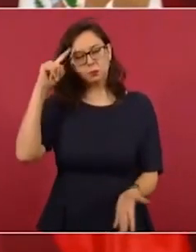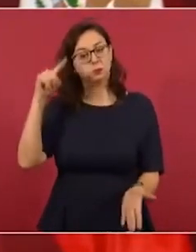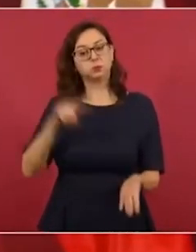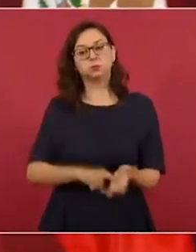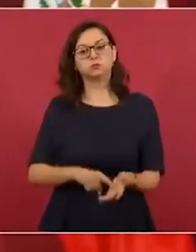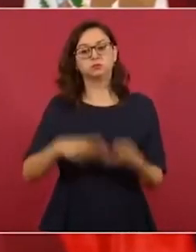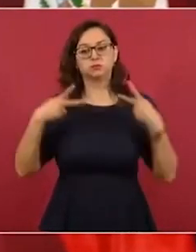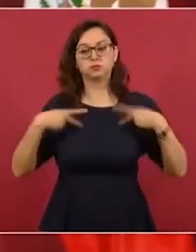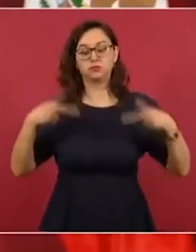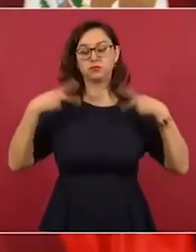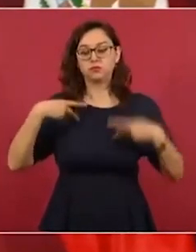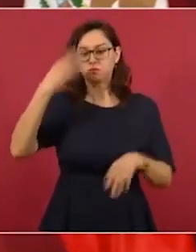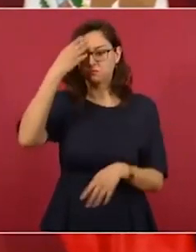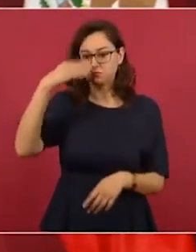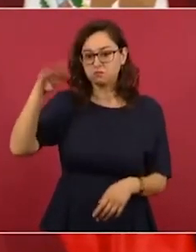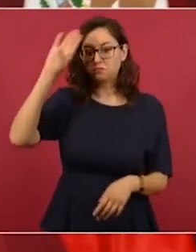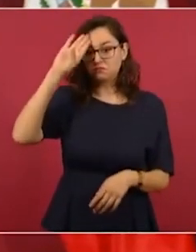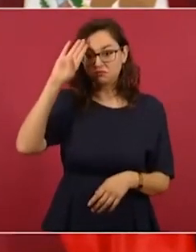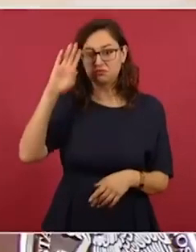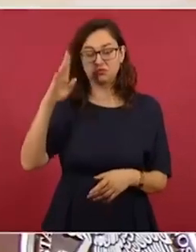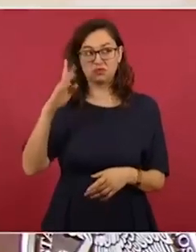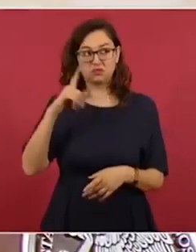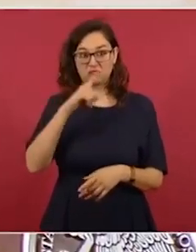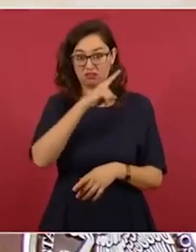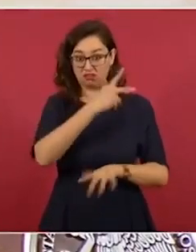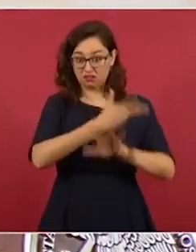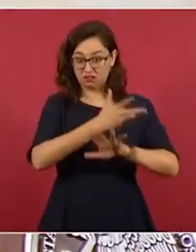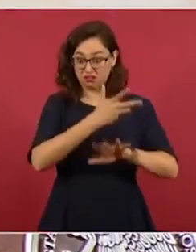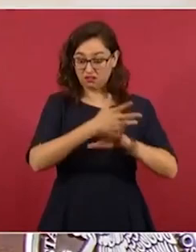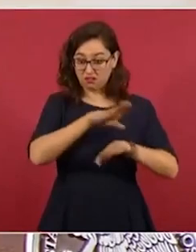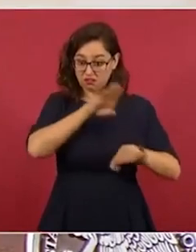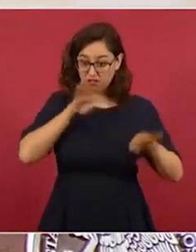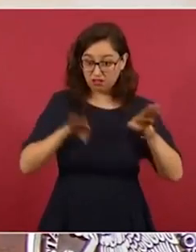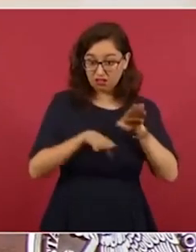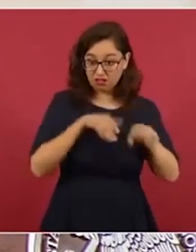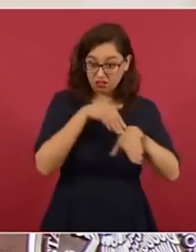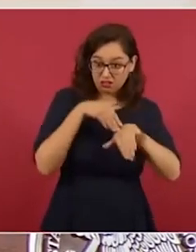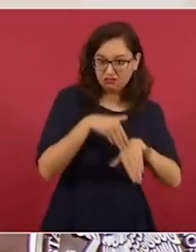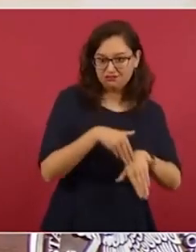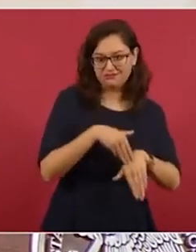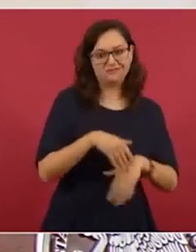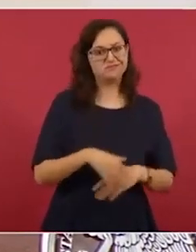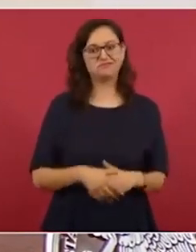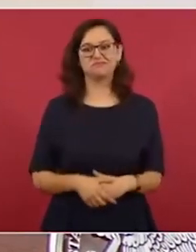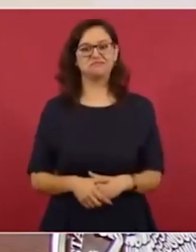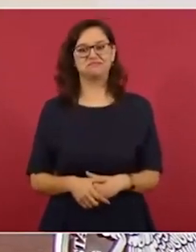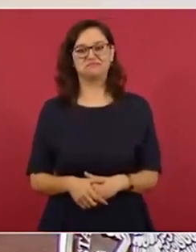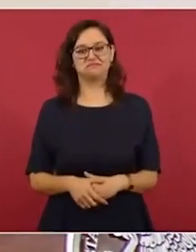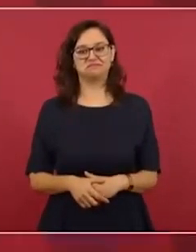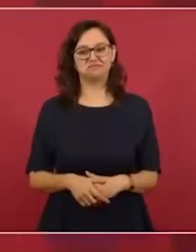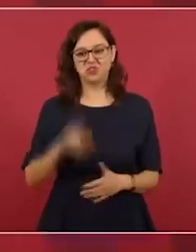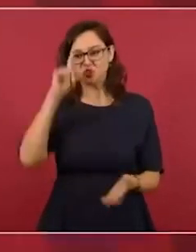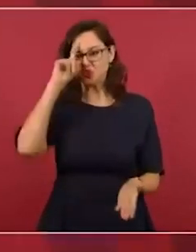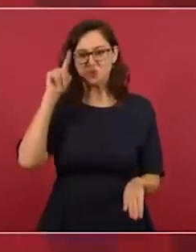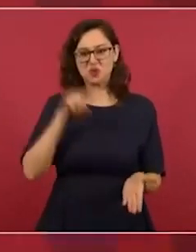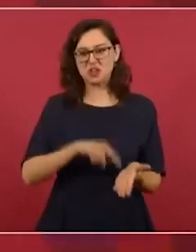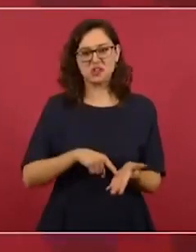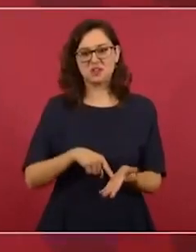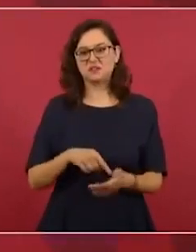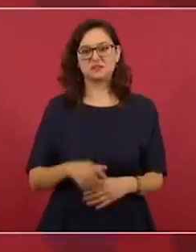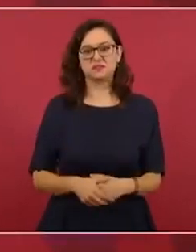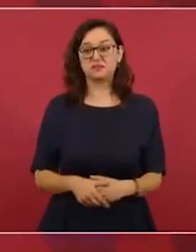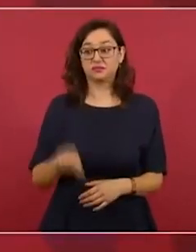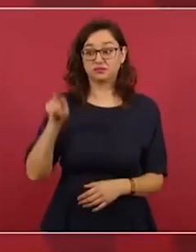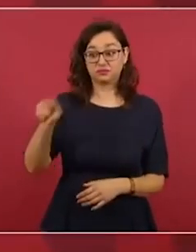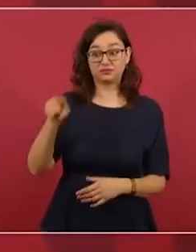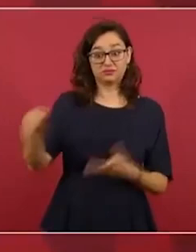pueblo cubano tiene mucha dignidad se debería incluso declarar a ese pueblo a